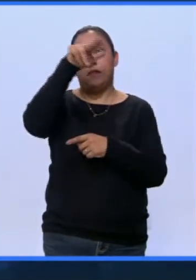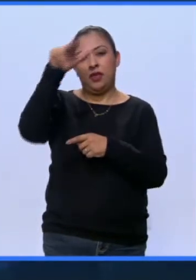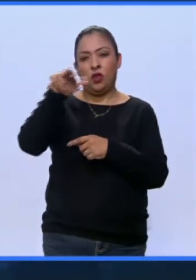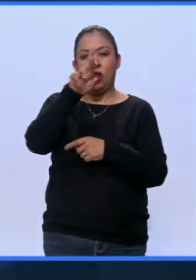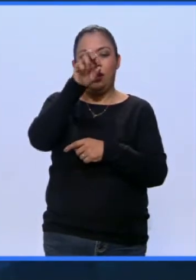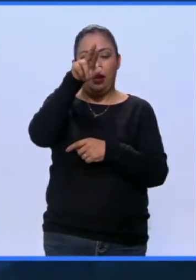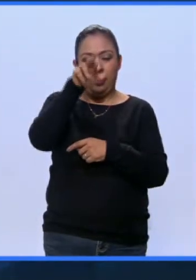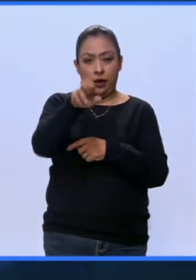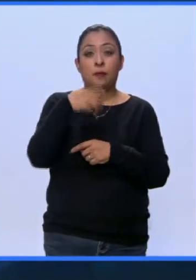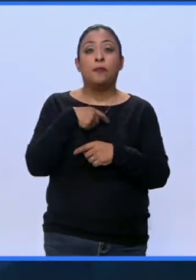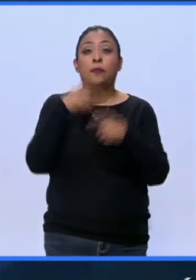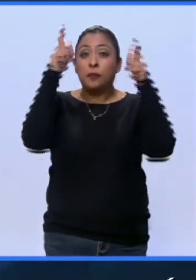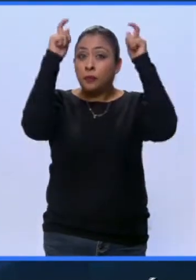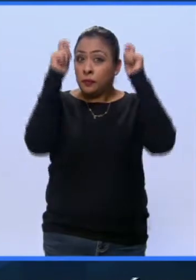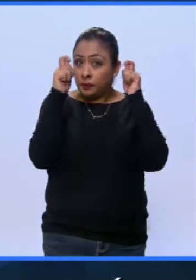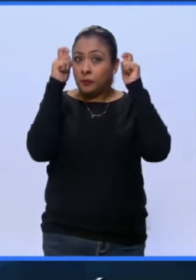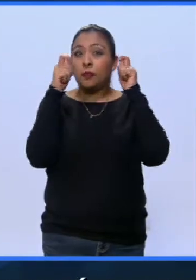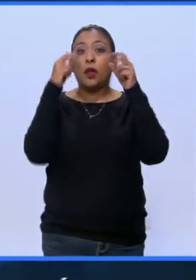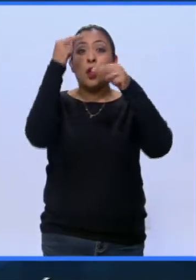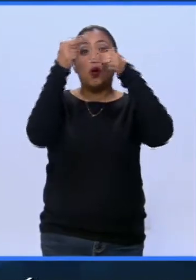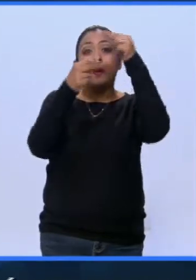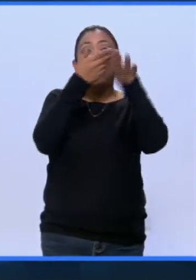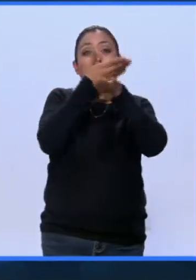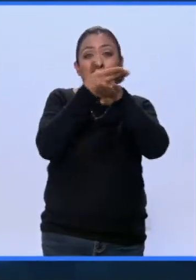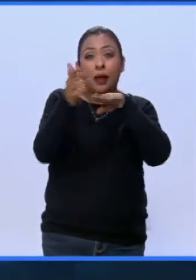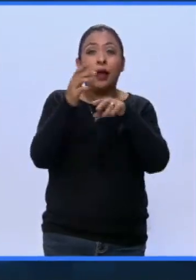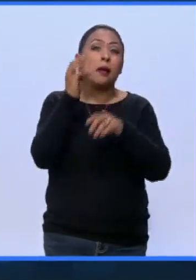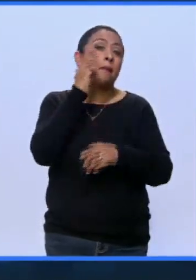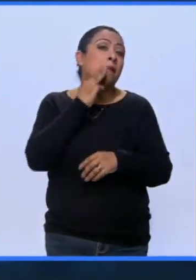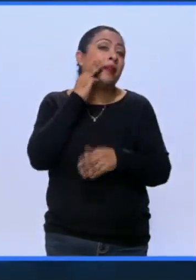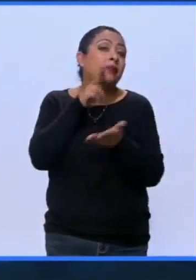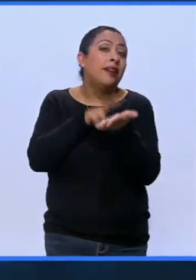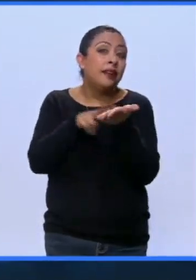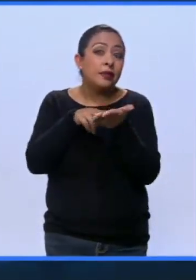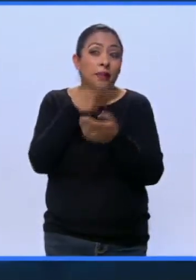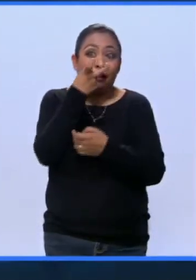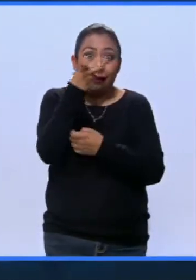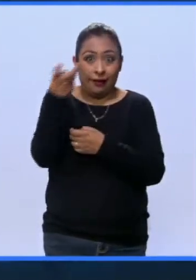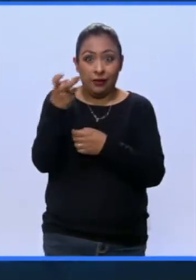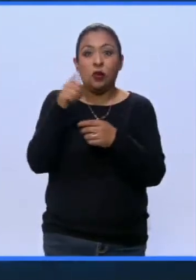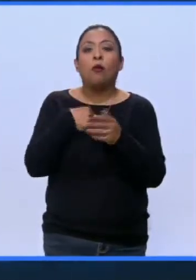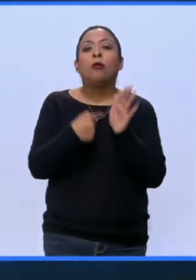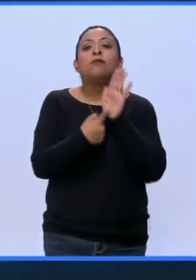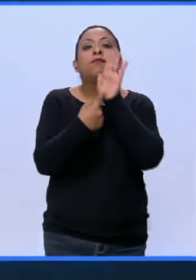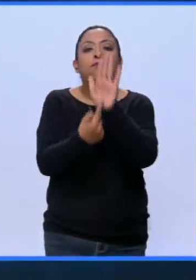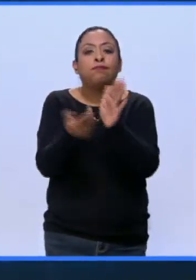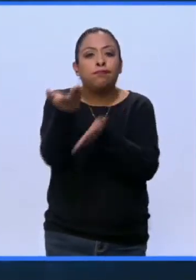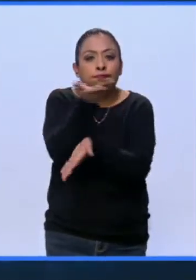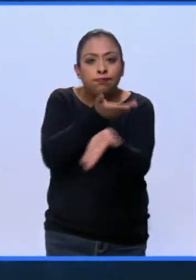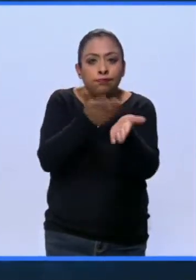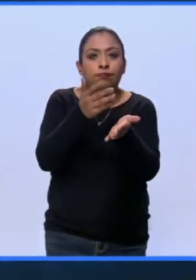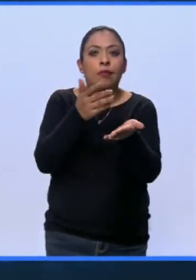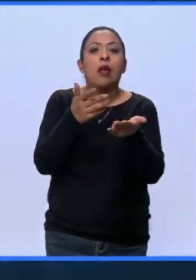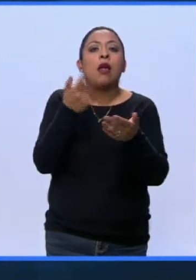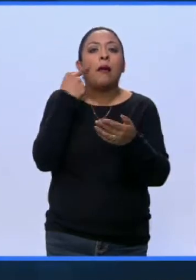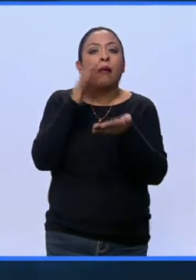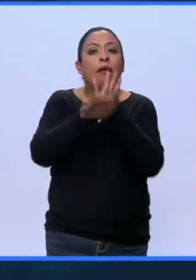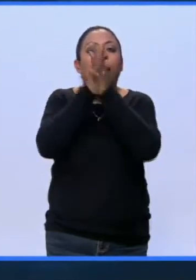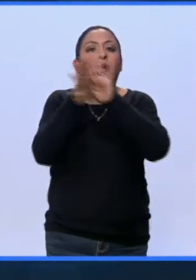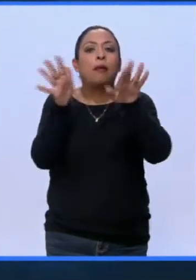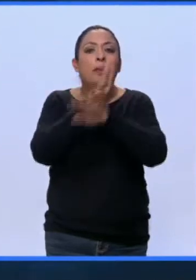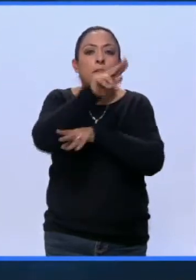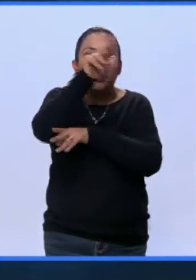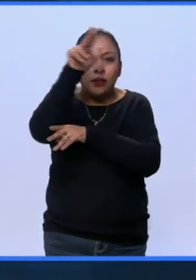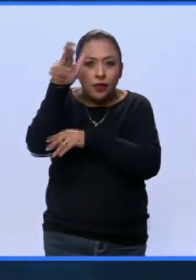Sombreros de bombil, nubes blancas y manzanas verdes, son elementos de esta muestra interactiva que transforman las pinturas del